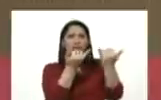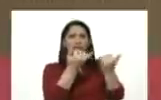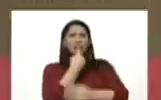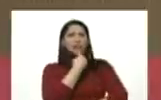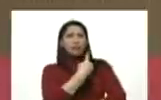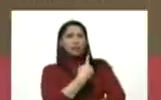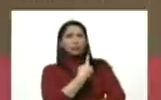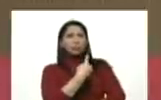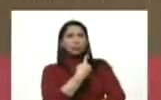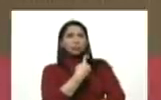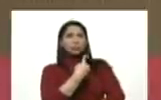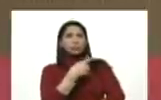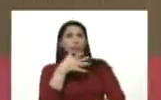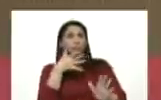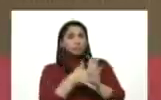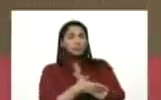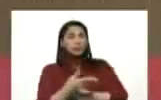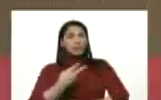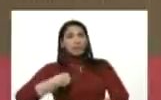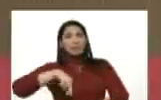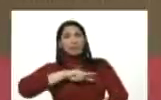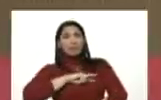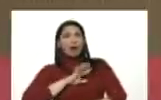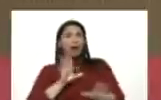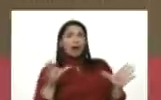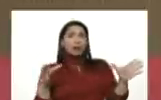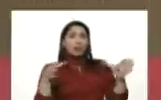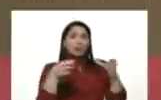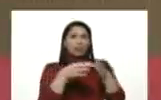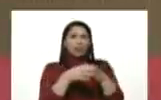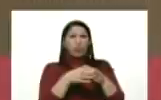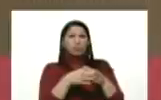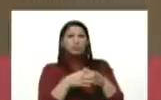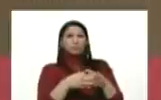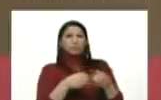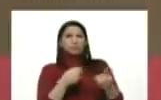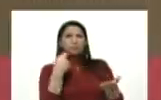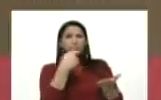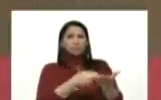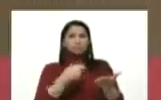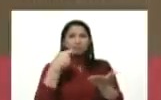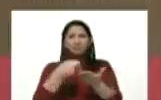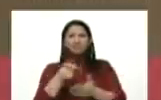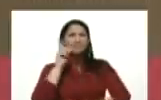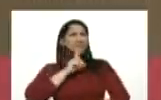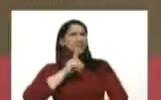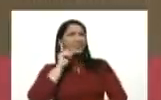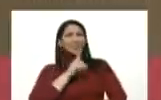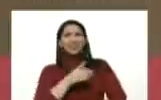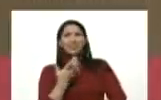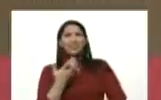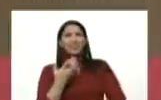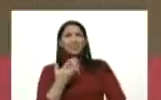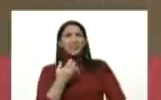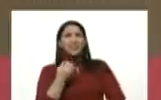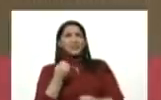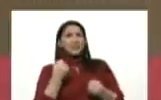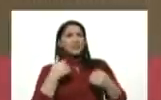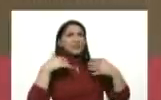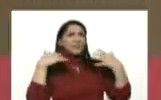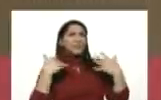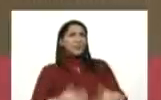bueno, sobre esta falsa reunión de donantes, es mentira, son puros mecanismos para